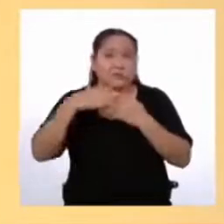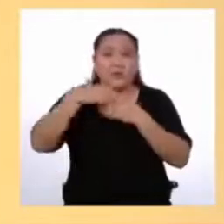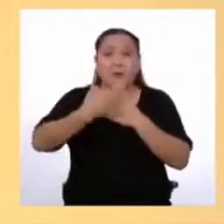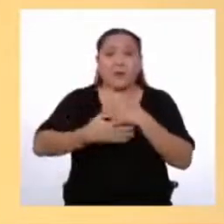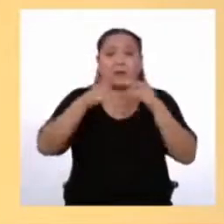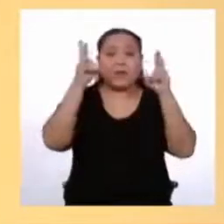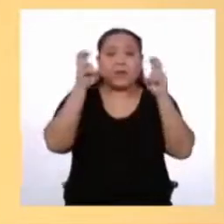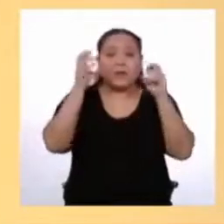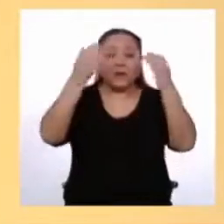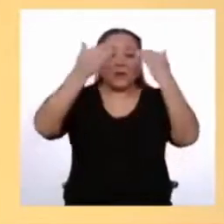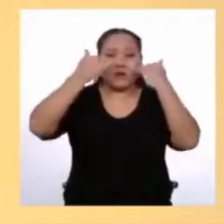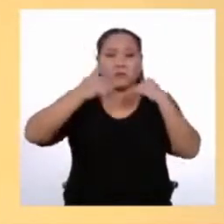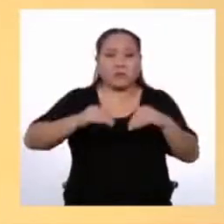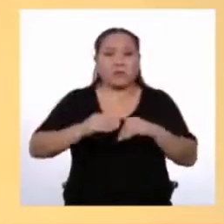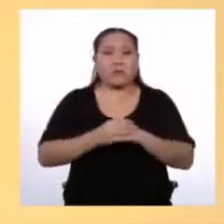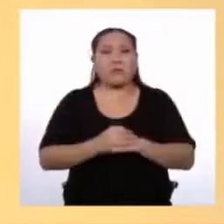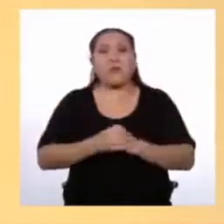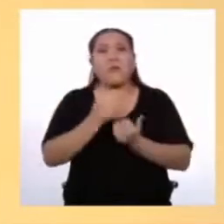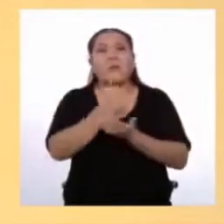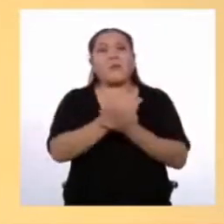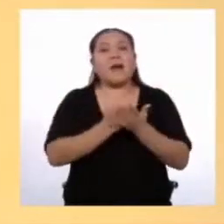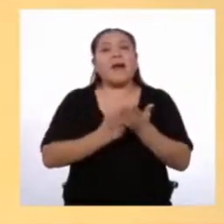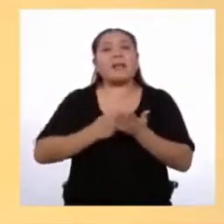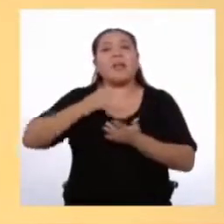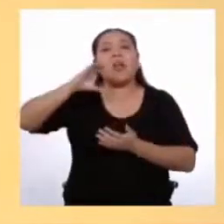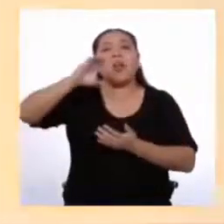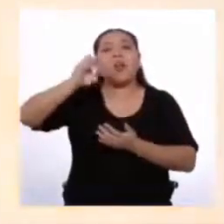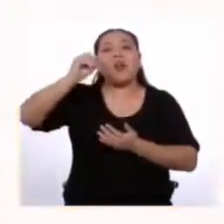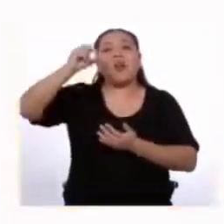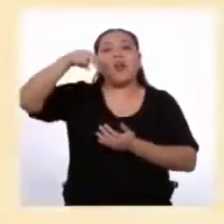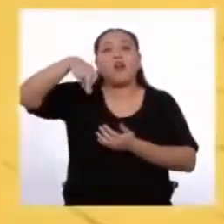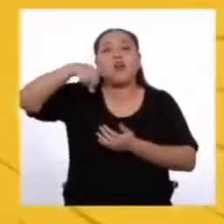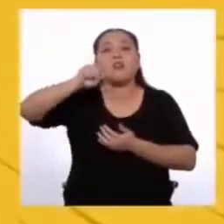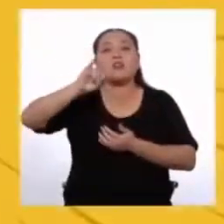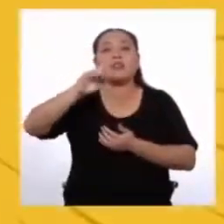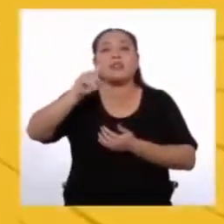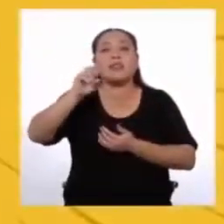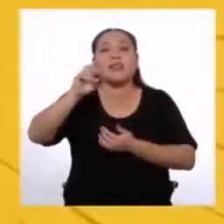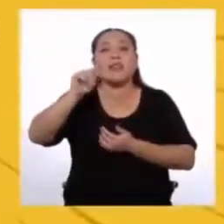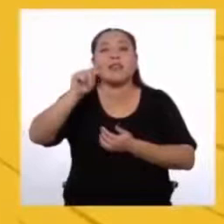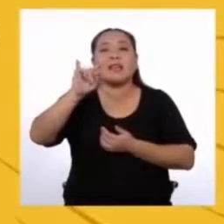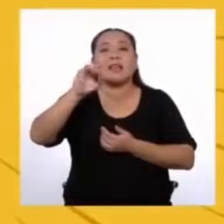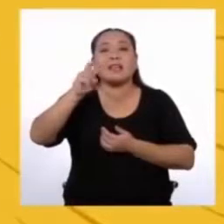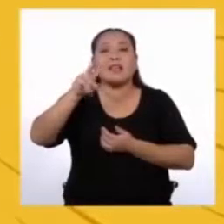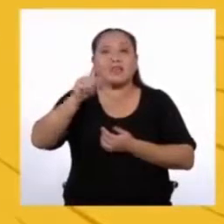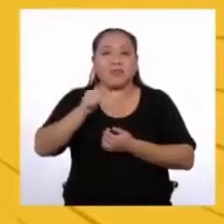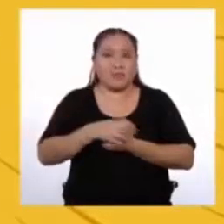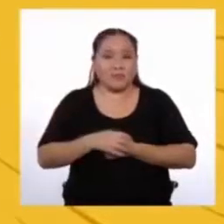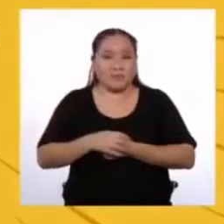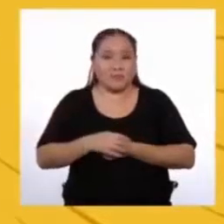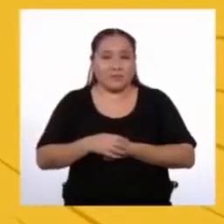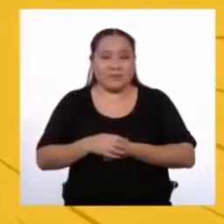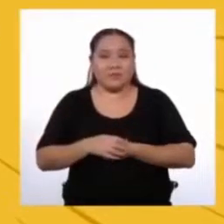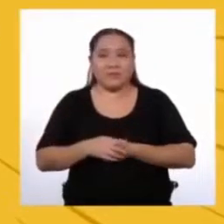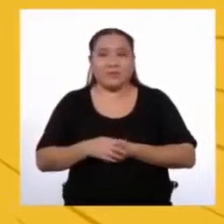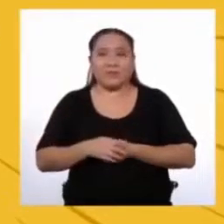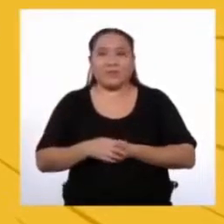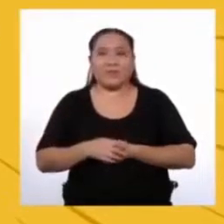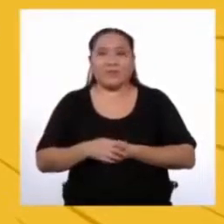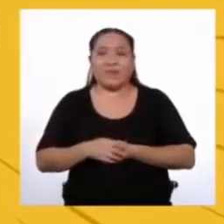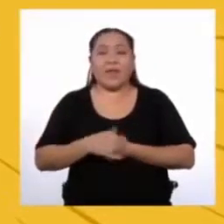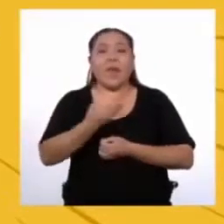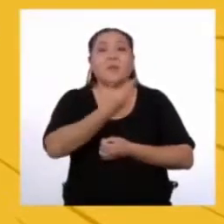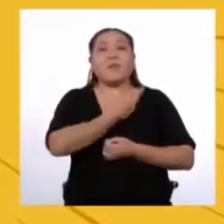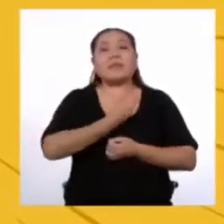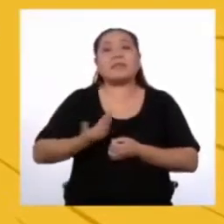del título tiene la parte considerativa, que es la que vemos aquí Entiendo, vamos a leer El